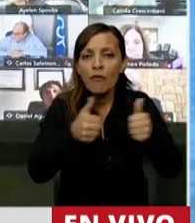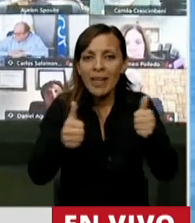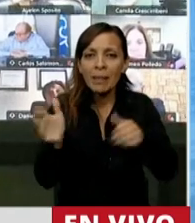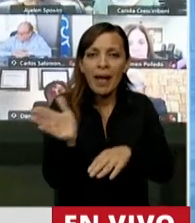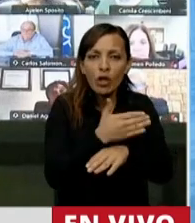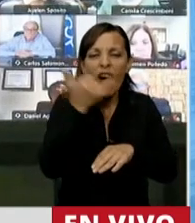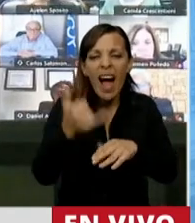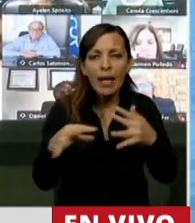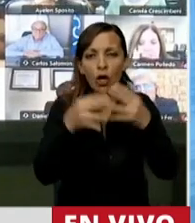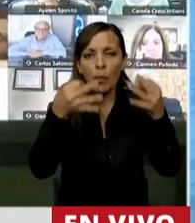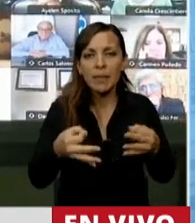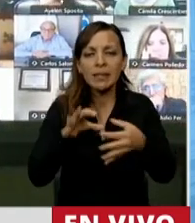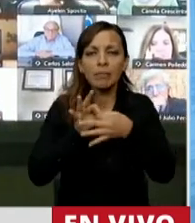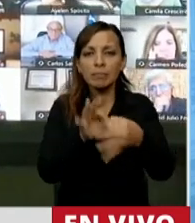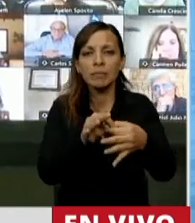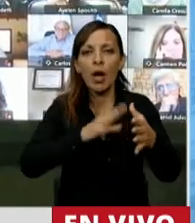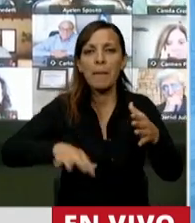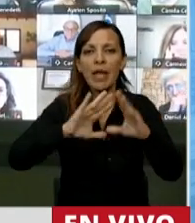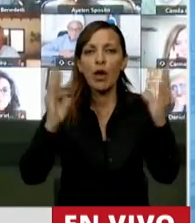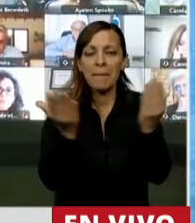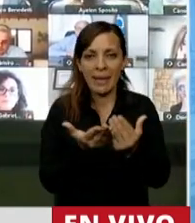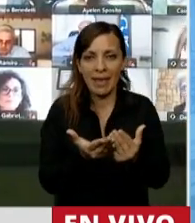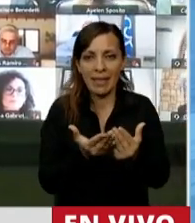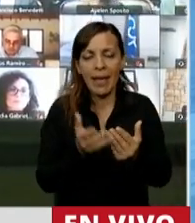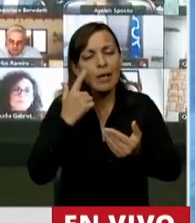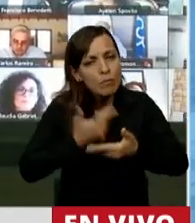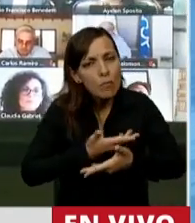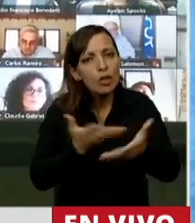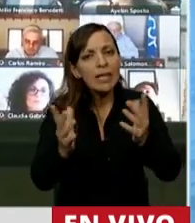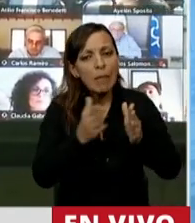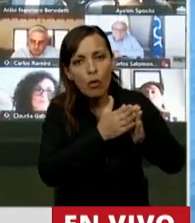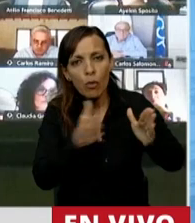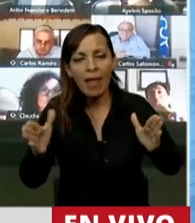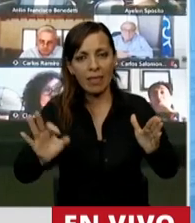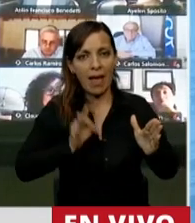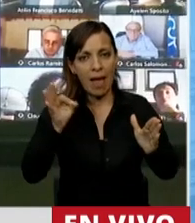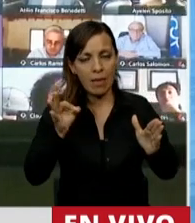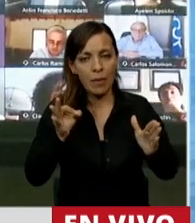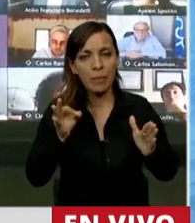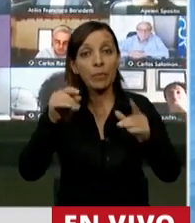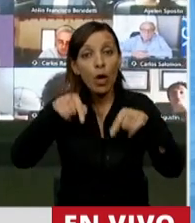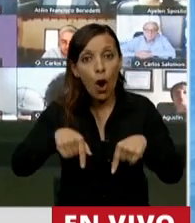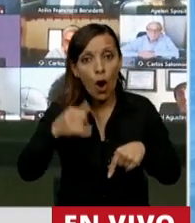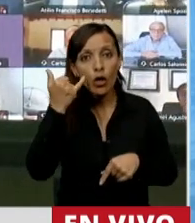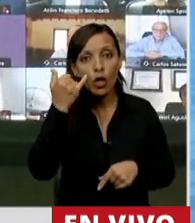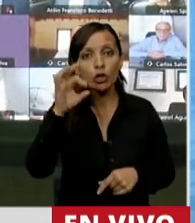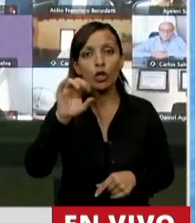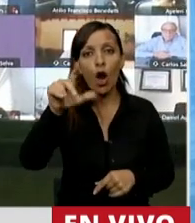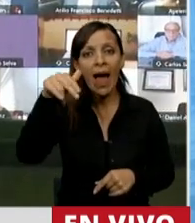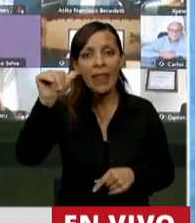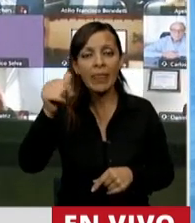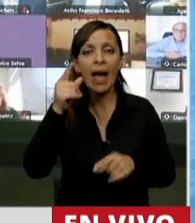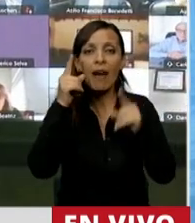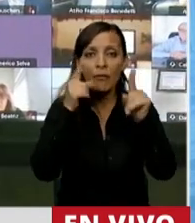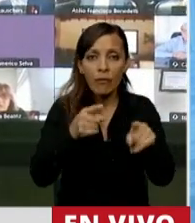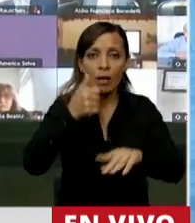tenemos compromiso con el medio ambiente y lo venimos demostrando durante todo este año. Hoy Yolanda vino para